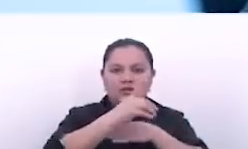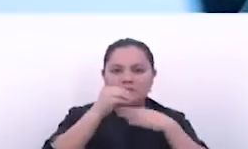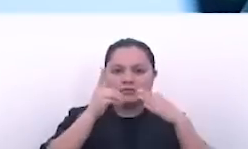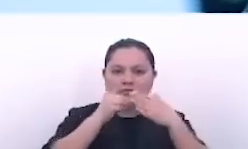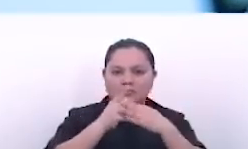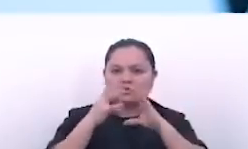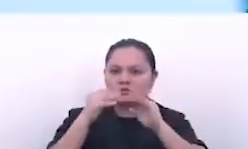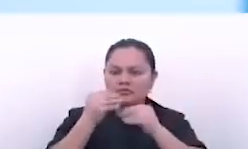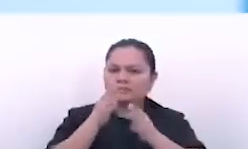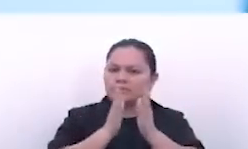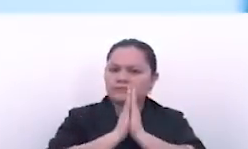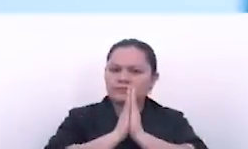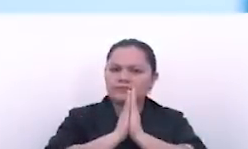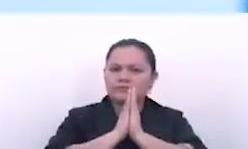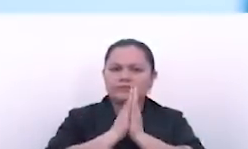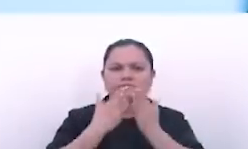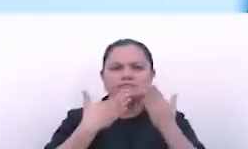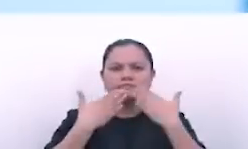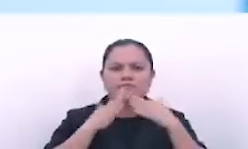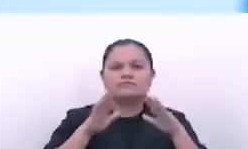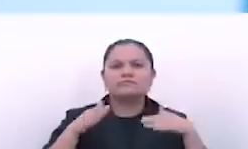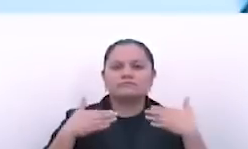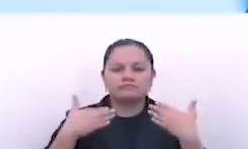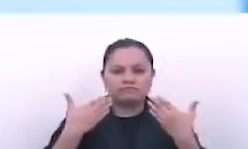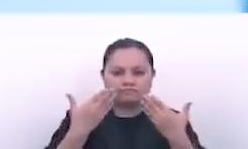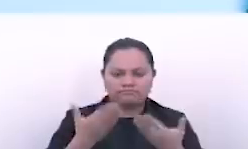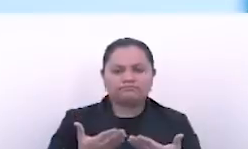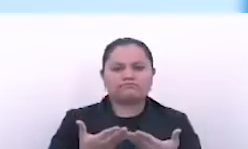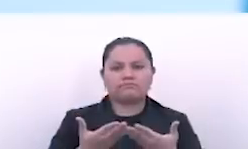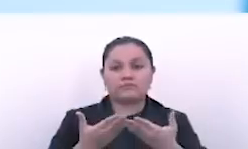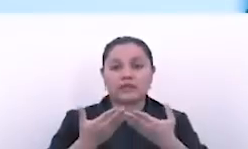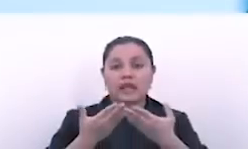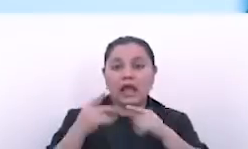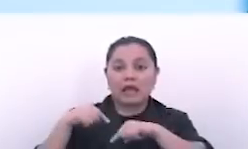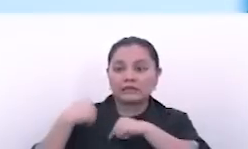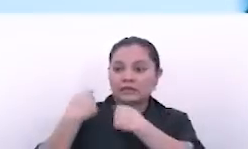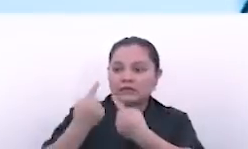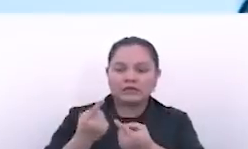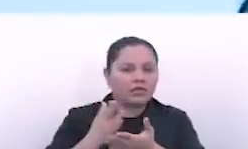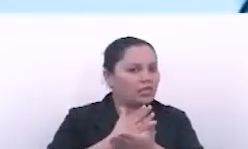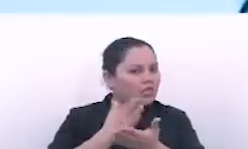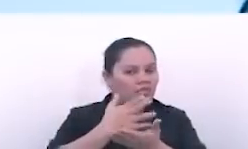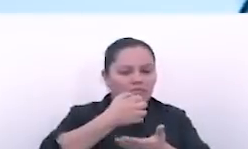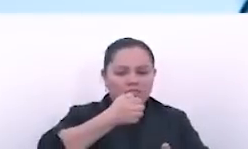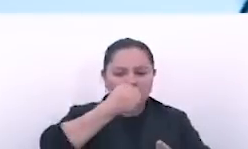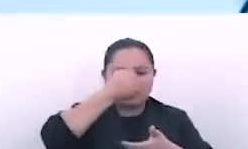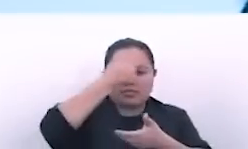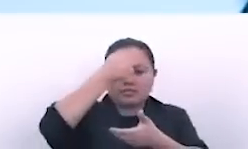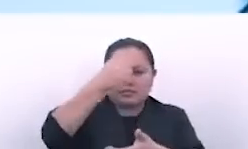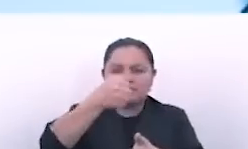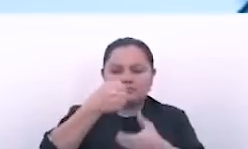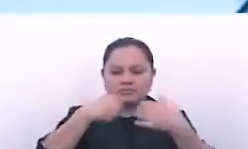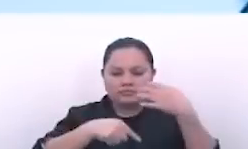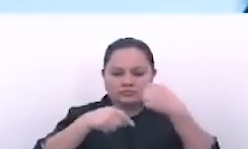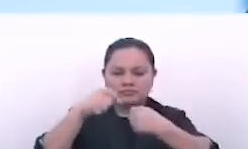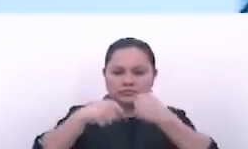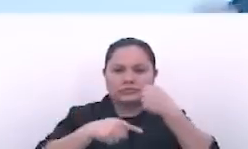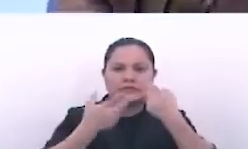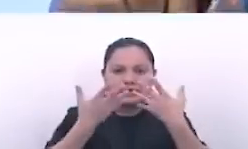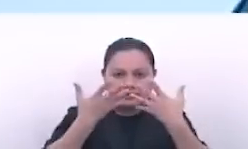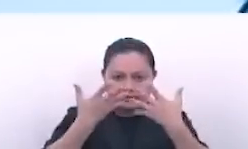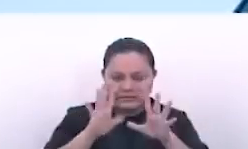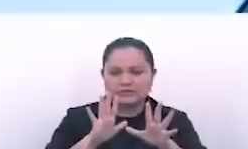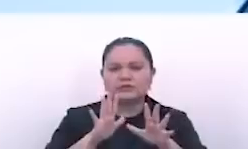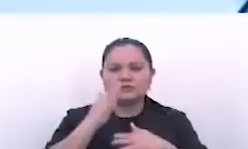y que les pidan una explicación de por qué a esta fecha no les han entregado el paquete agrícola. Cuando ya